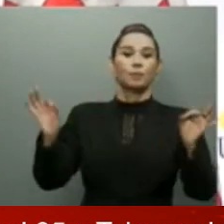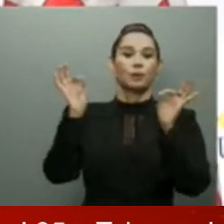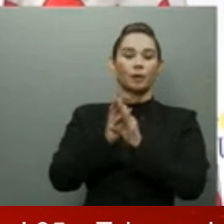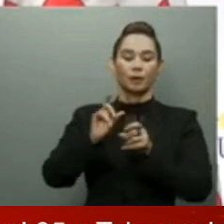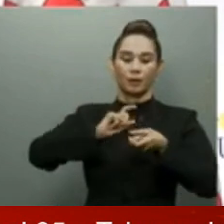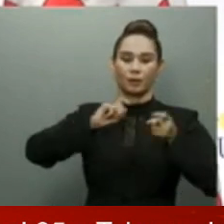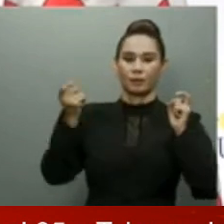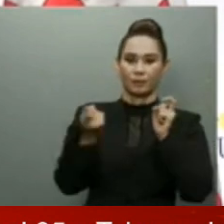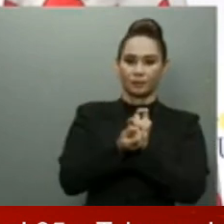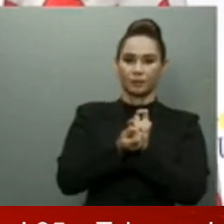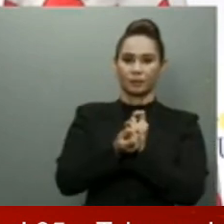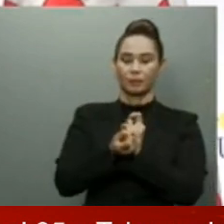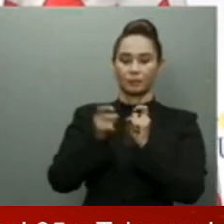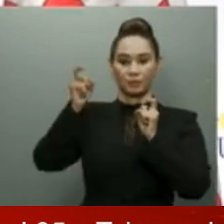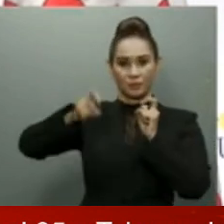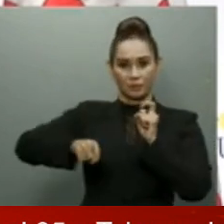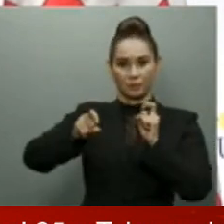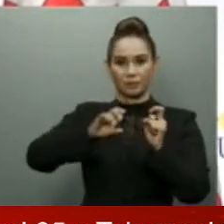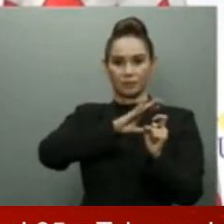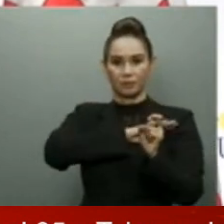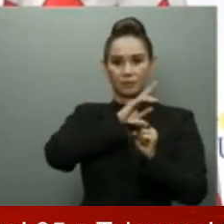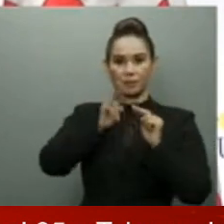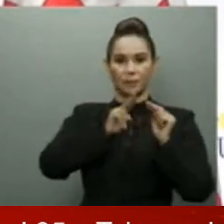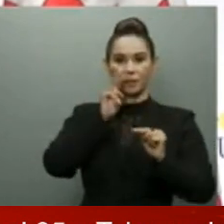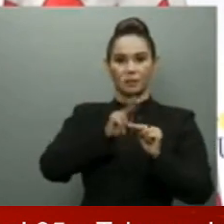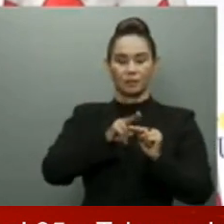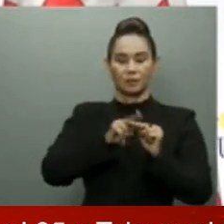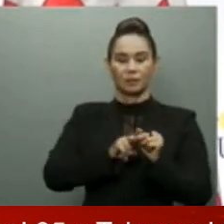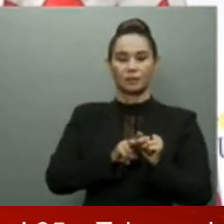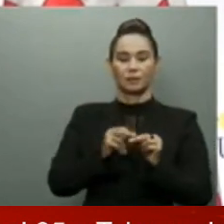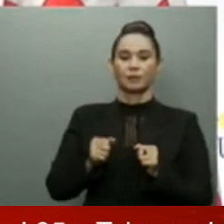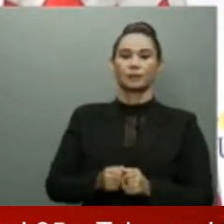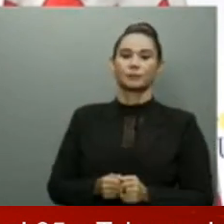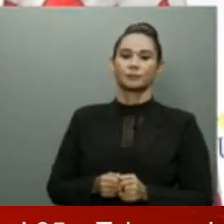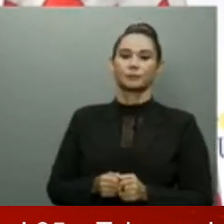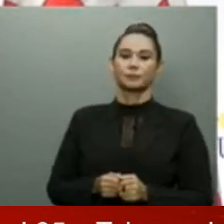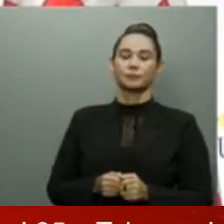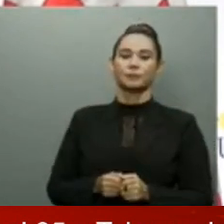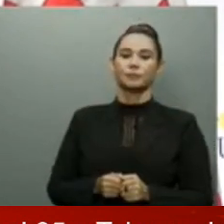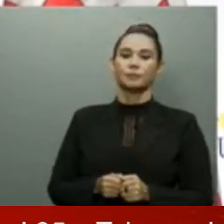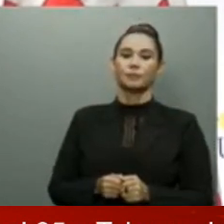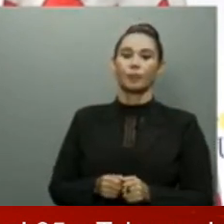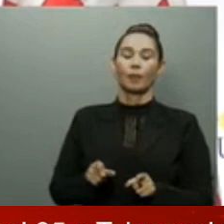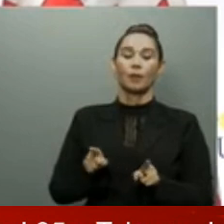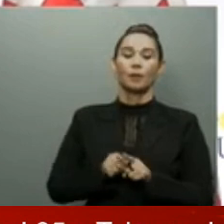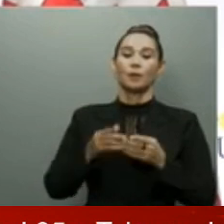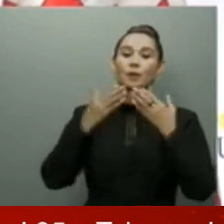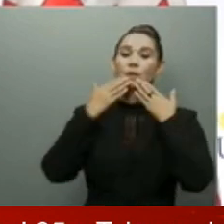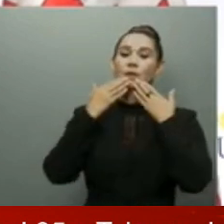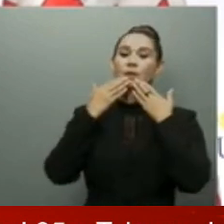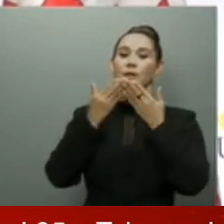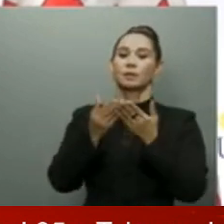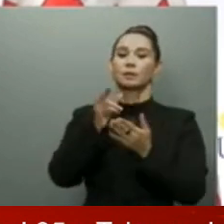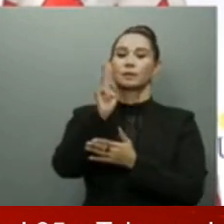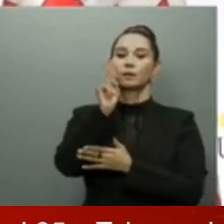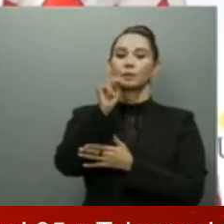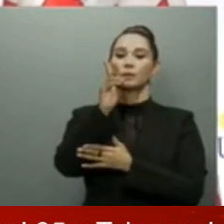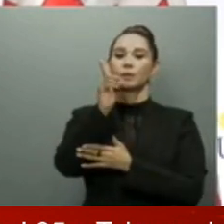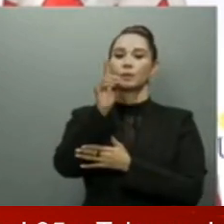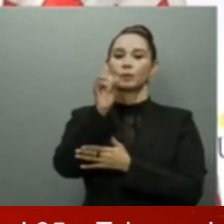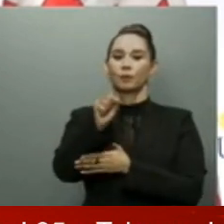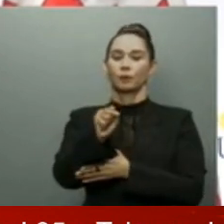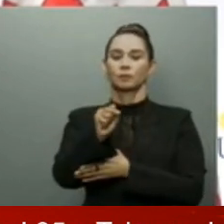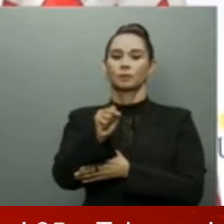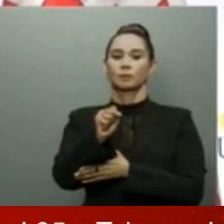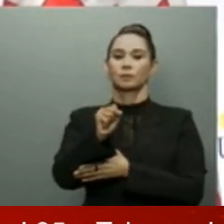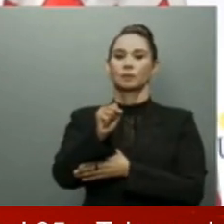que requiere nuestra Policía Nacional al tiempo de agradecer especialmente a UNODOT a Pepe Vila a la